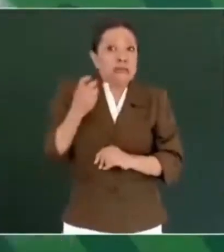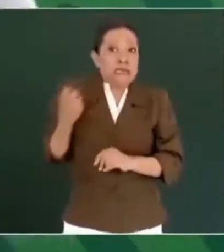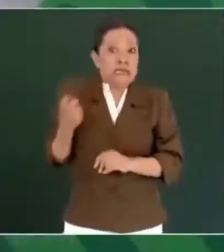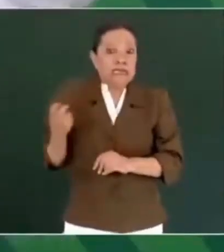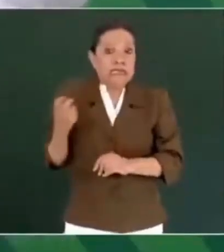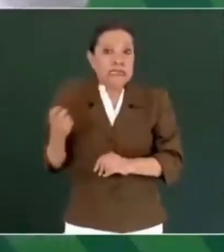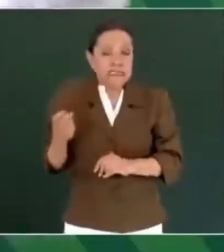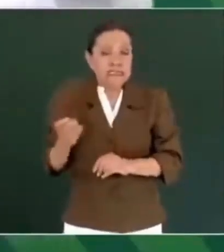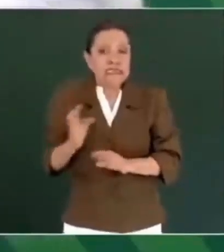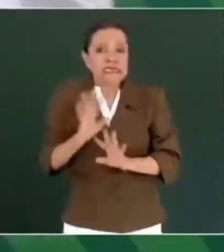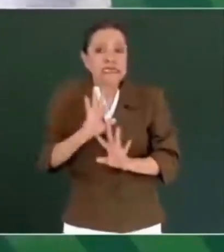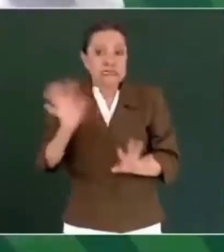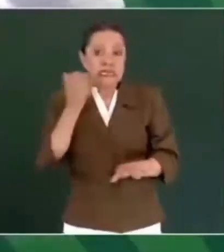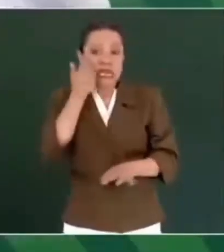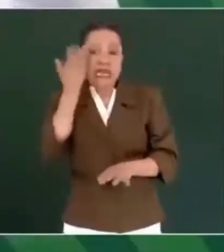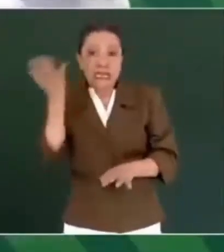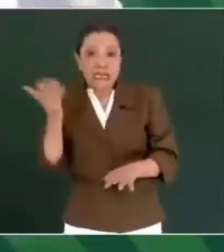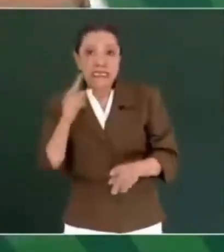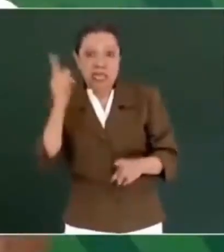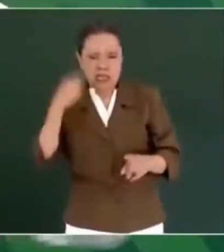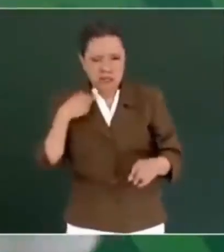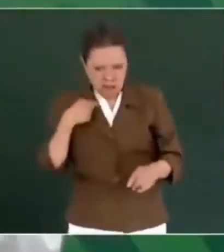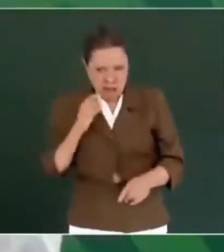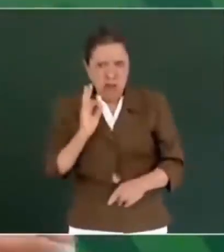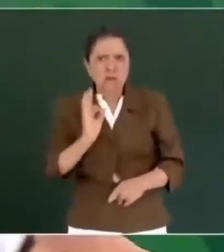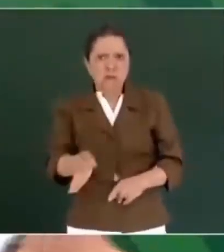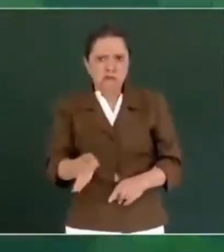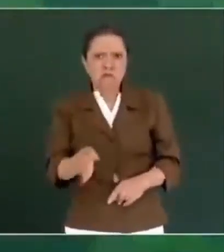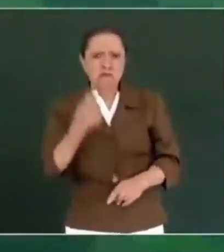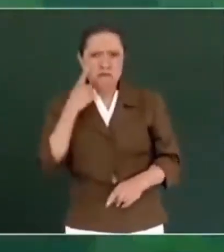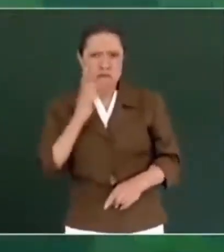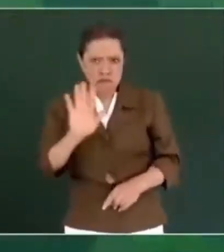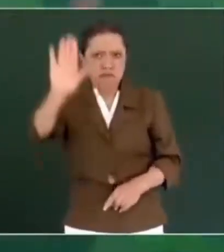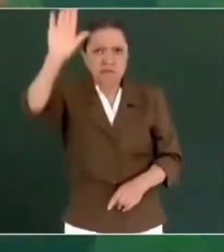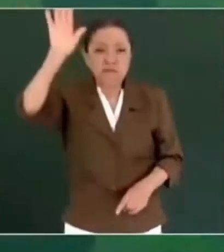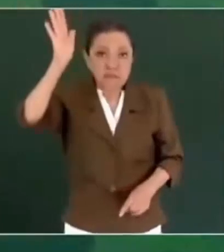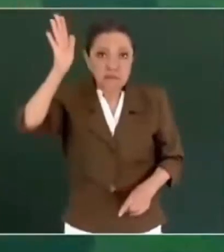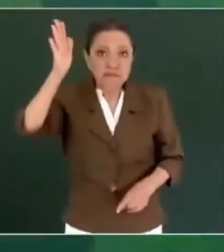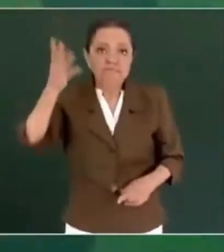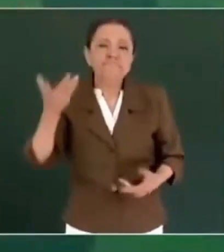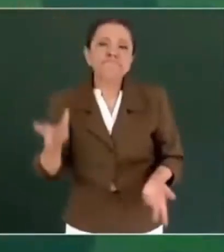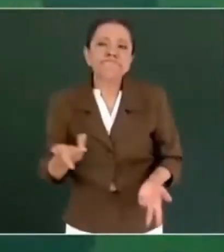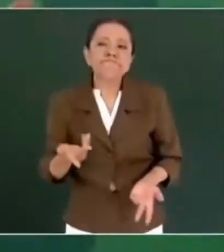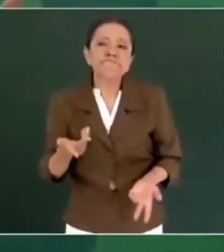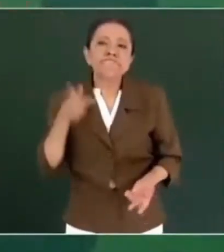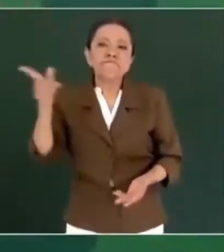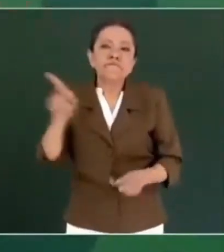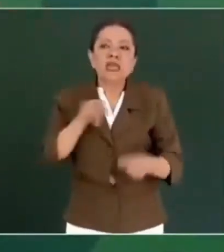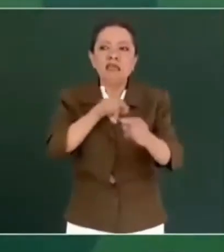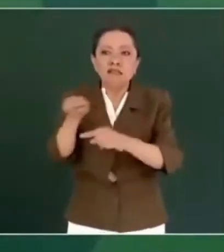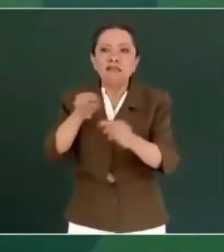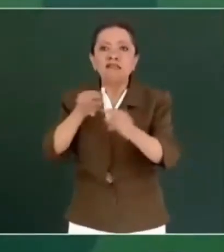que estaba muy, ¿no? echado para adelante y todo. No aguantó ni